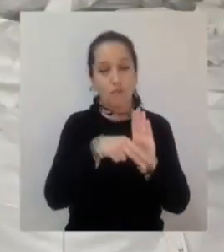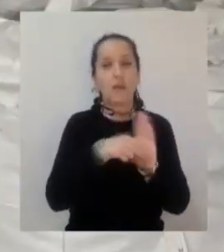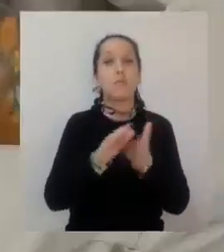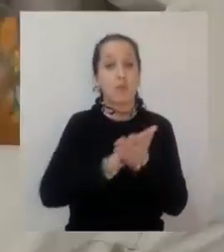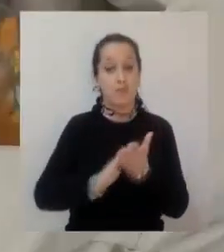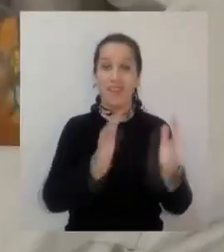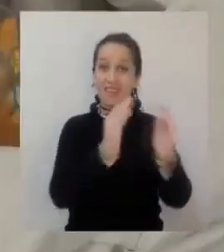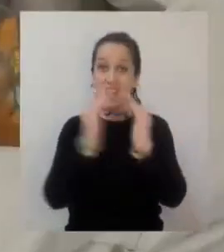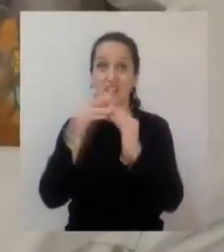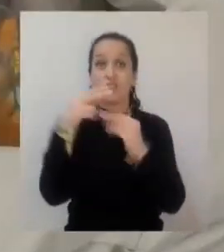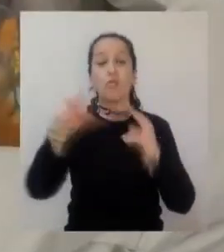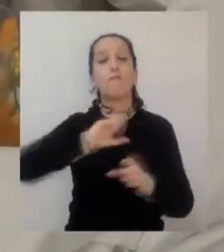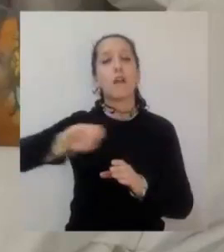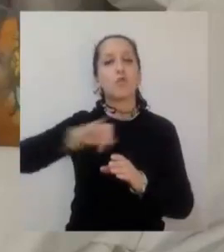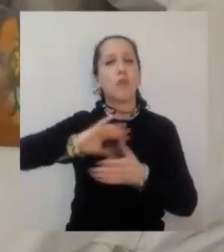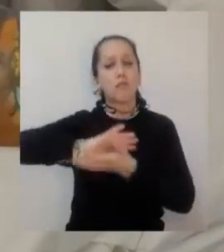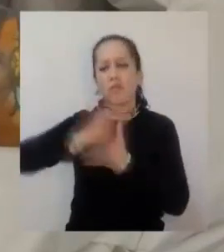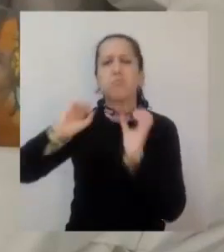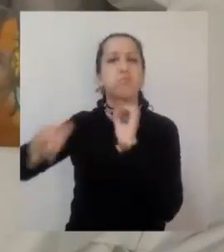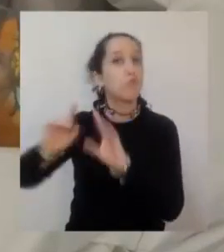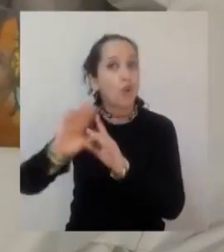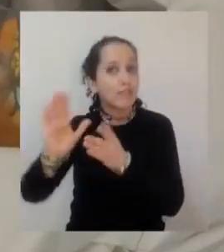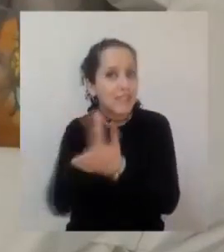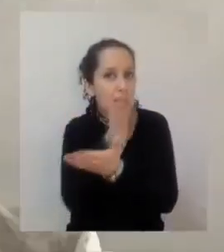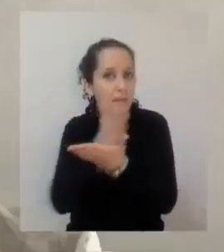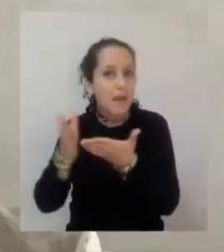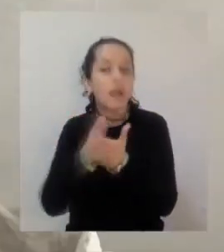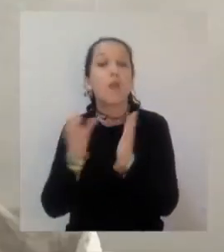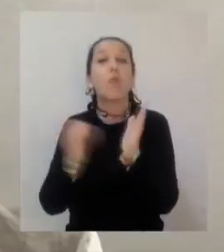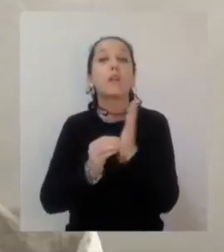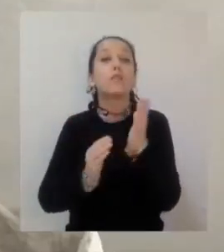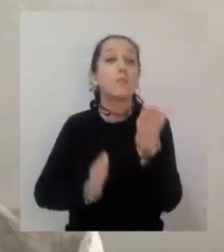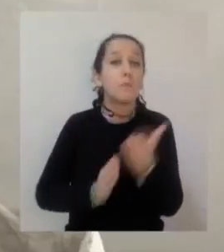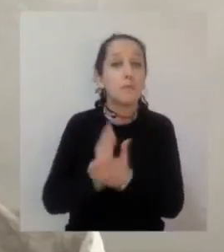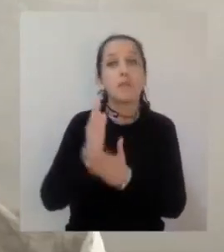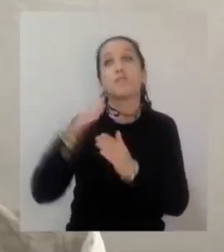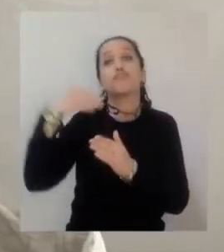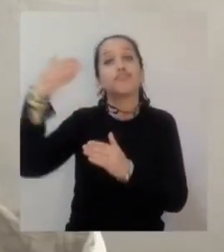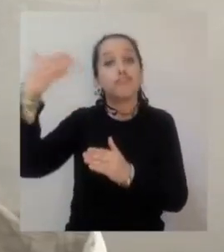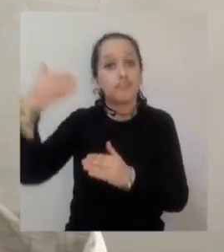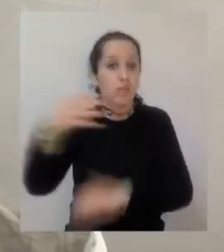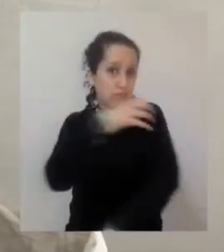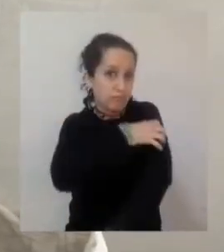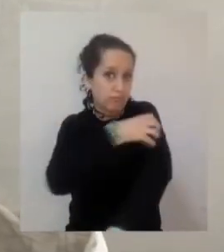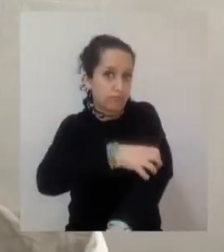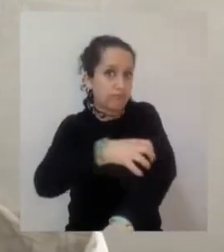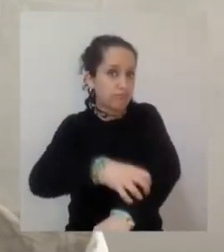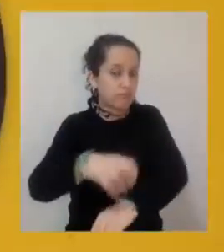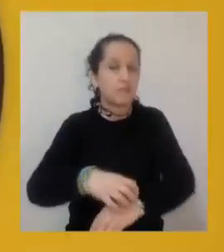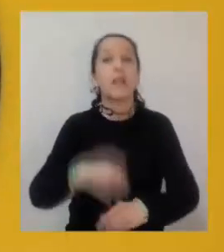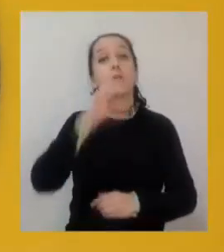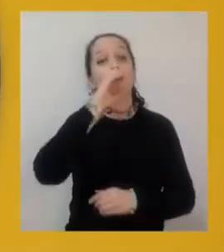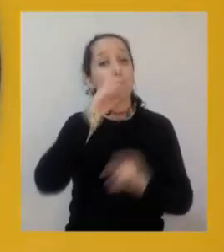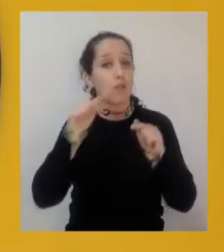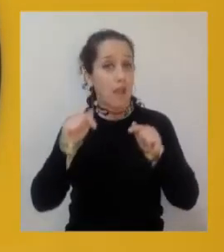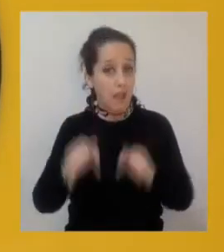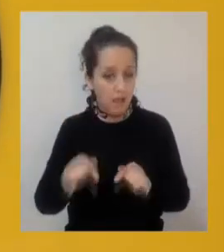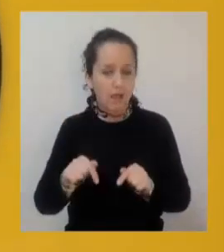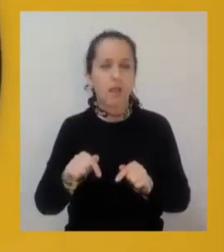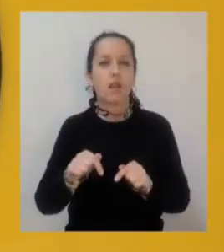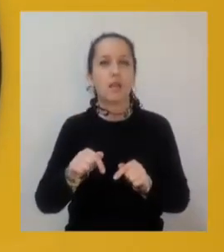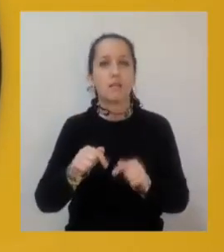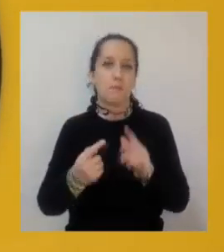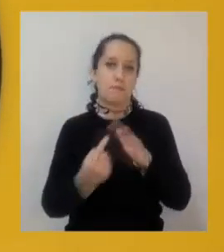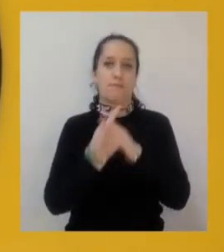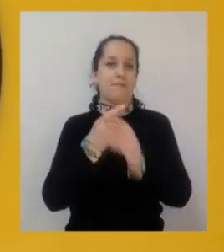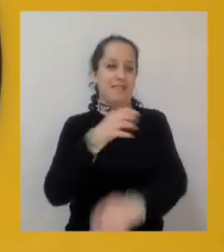retiro domiciliario selectivo que comenzará a funcionar gradualmente en distintas comunas del país. En el caso de Concepción, primera